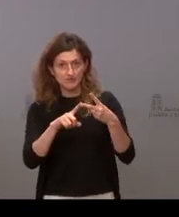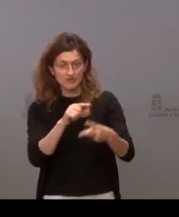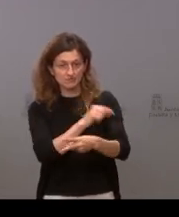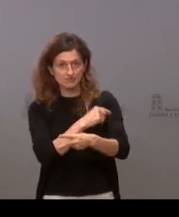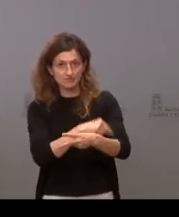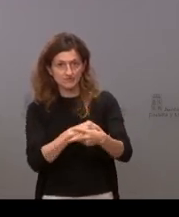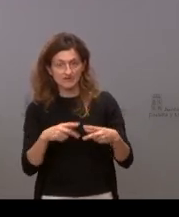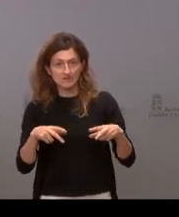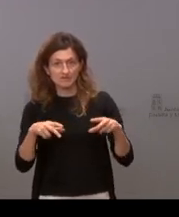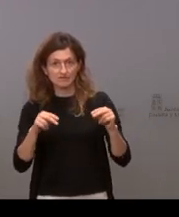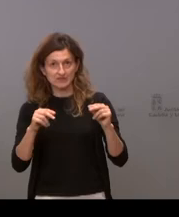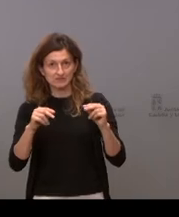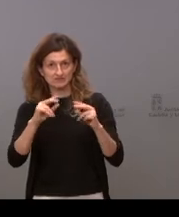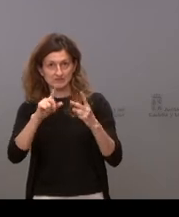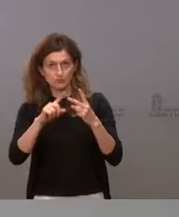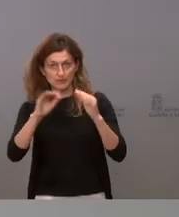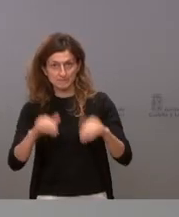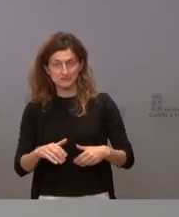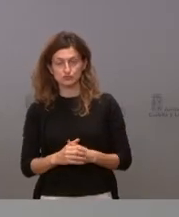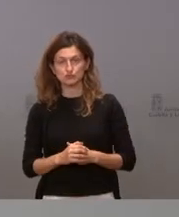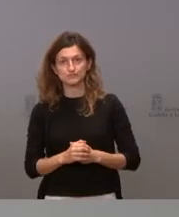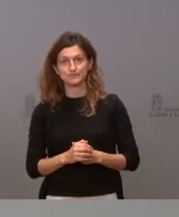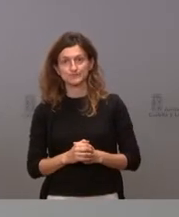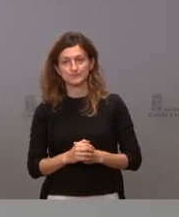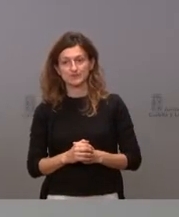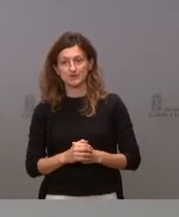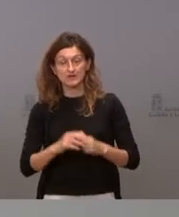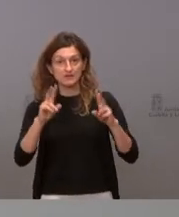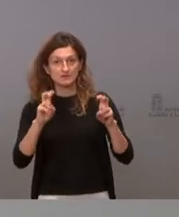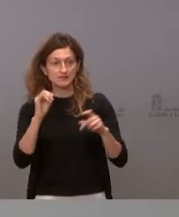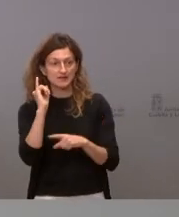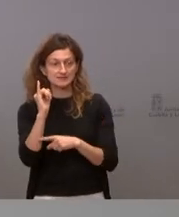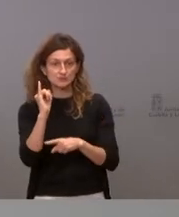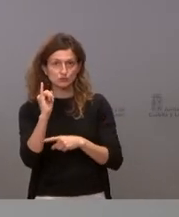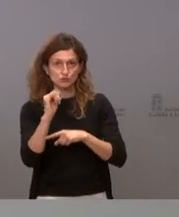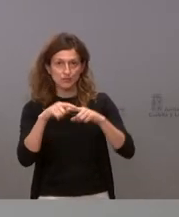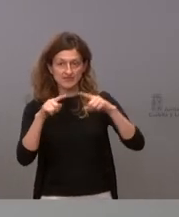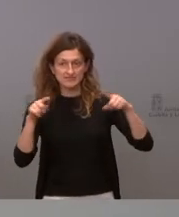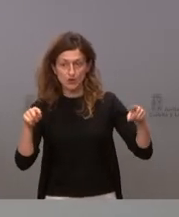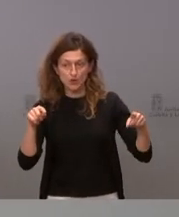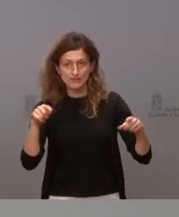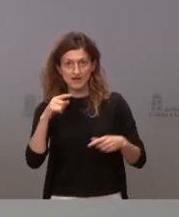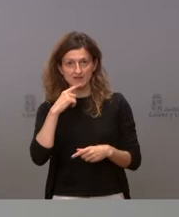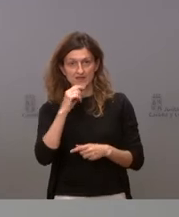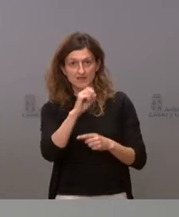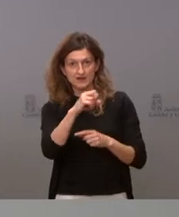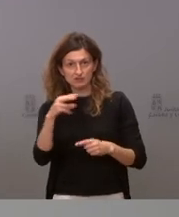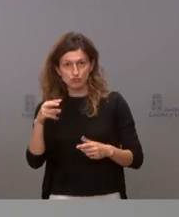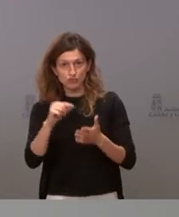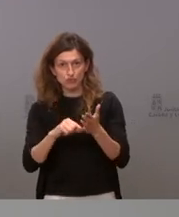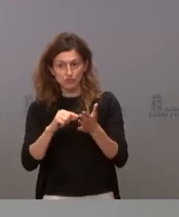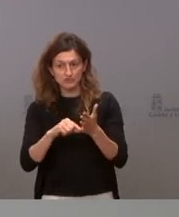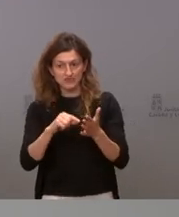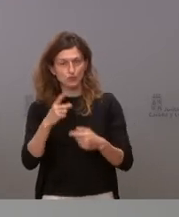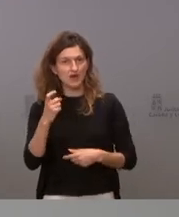finalizadas gracias sí gracias respecto al instituto de segovia traemos hoy la resolución del contrato es